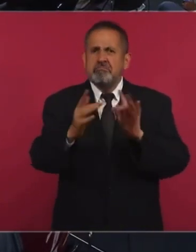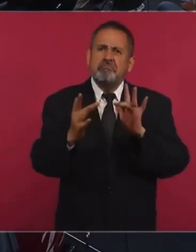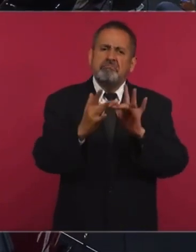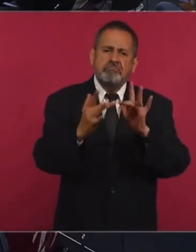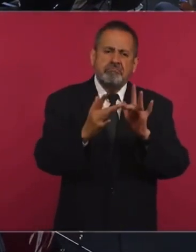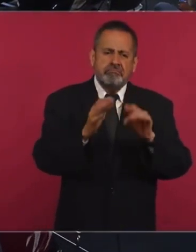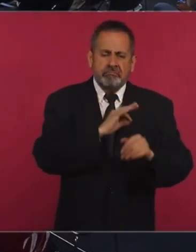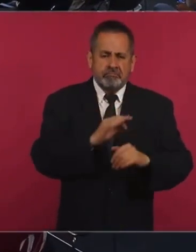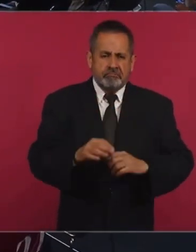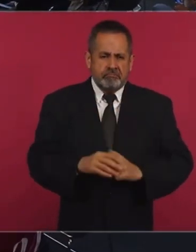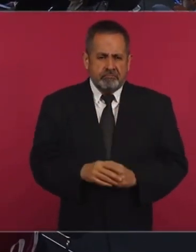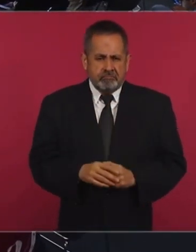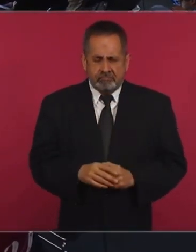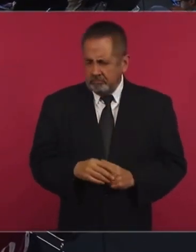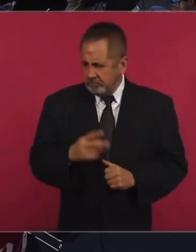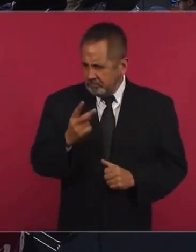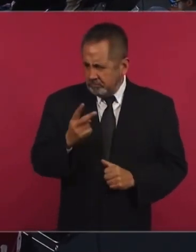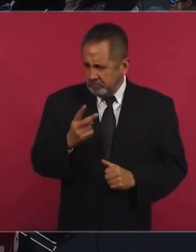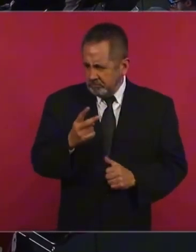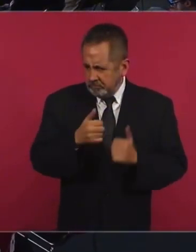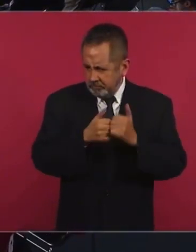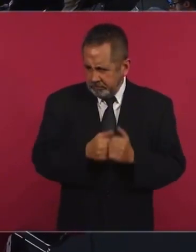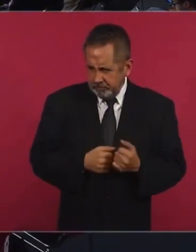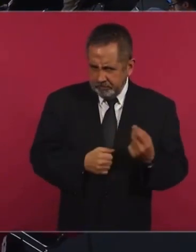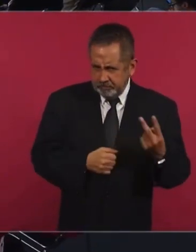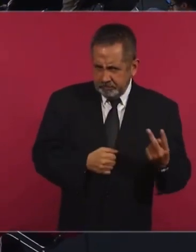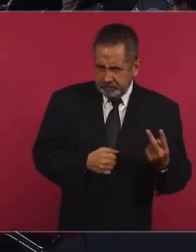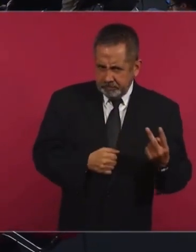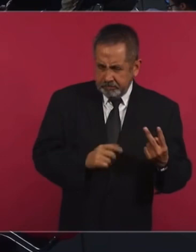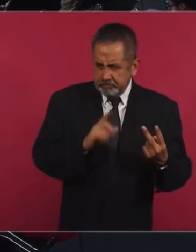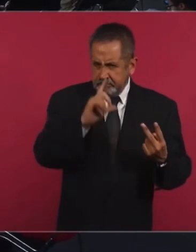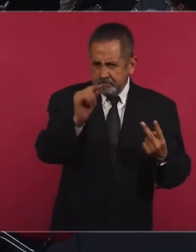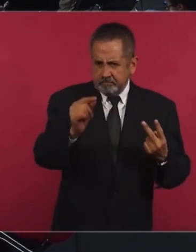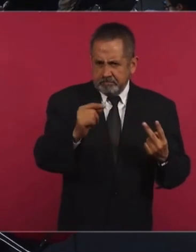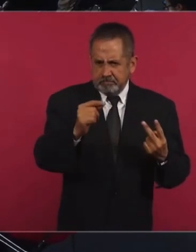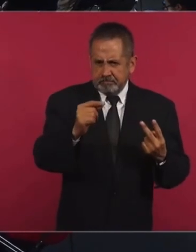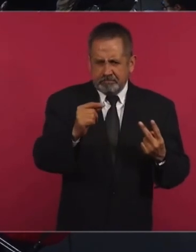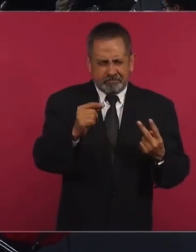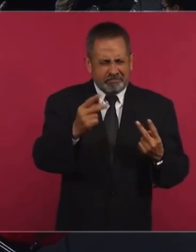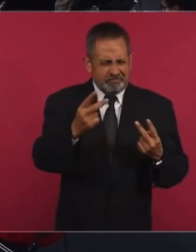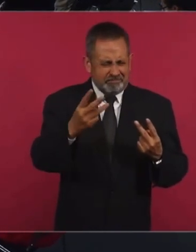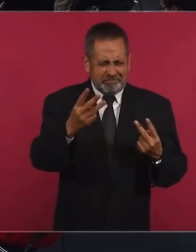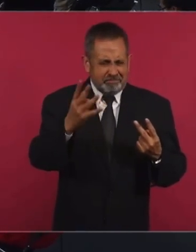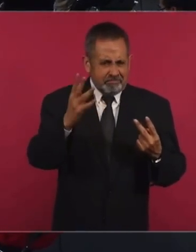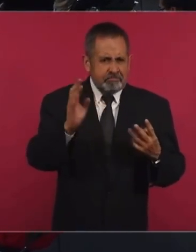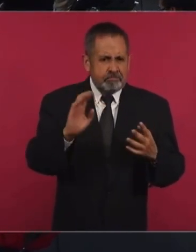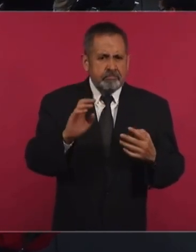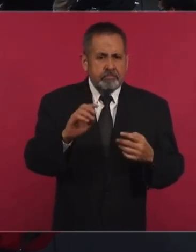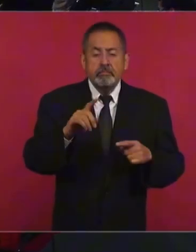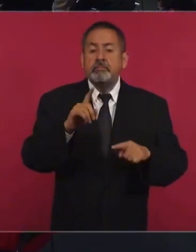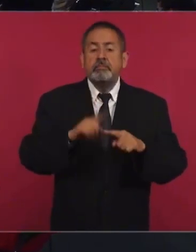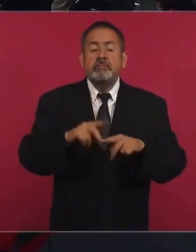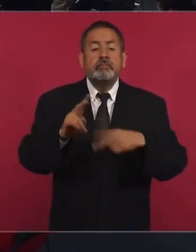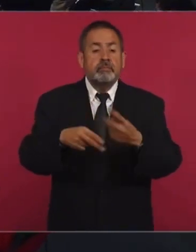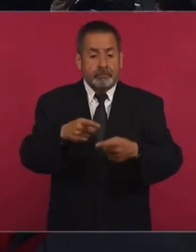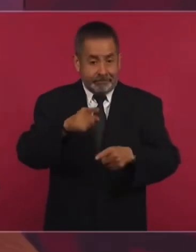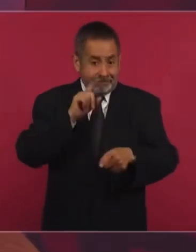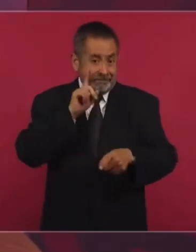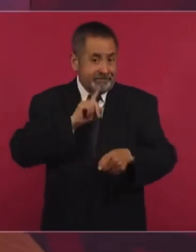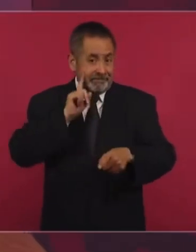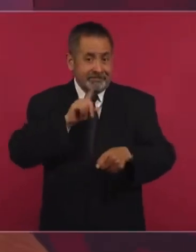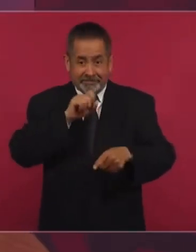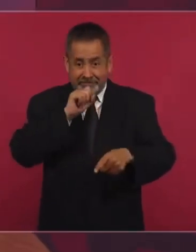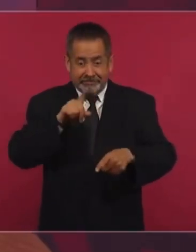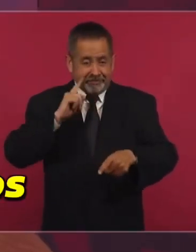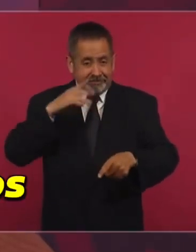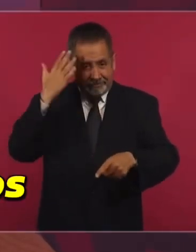dos, se quedaron dos, pero se fueron los demás entre los que se fue. esta señora que me dijo